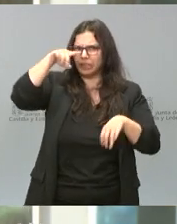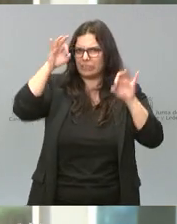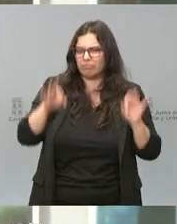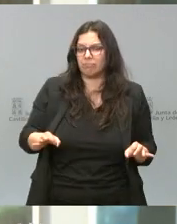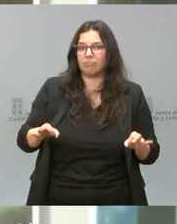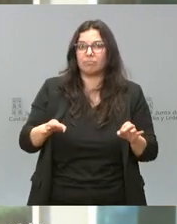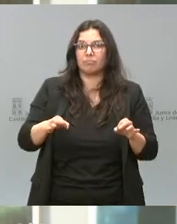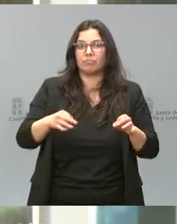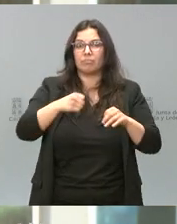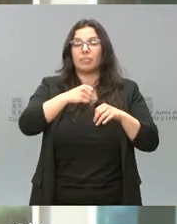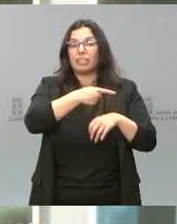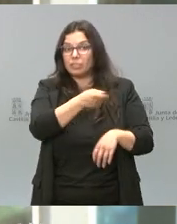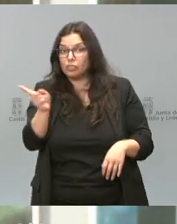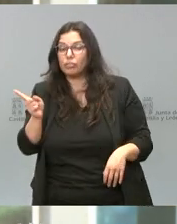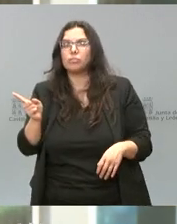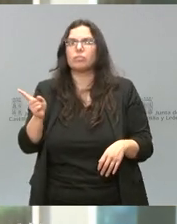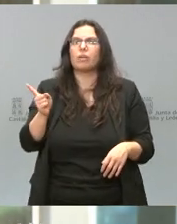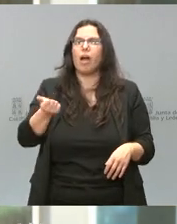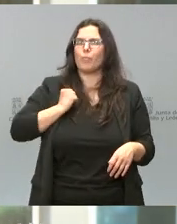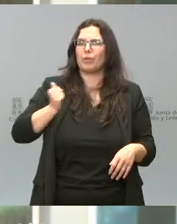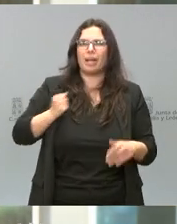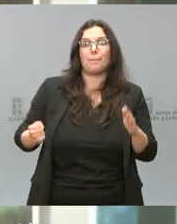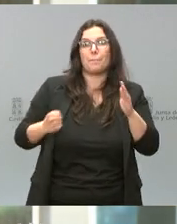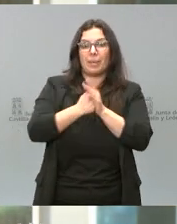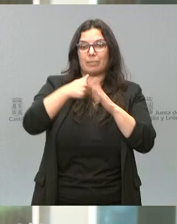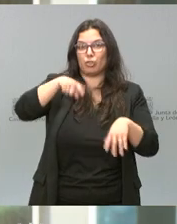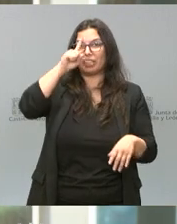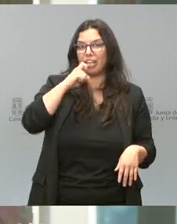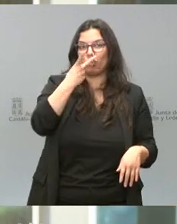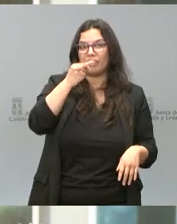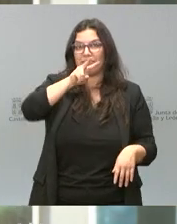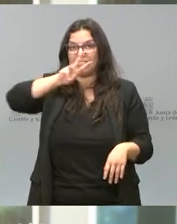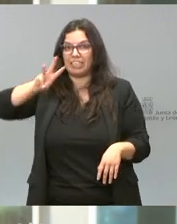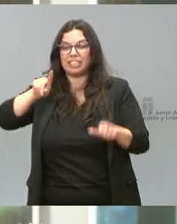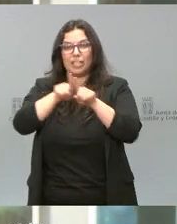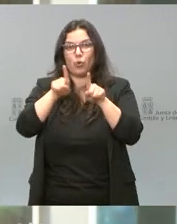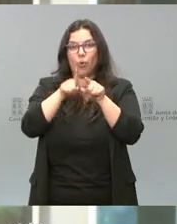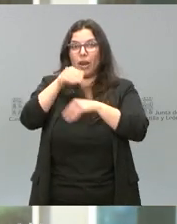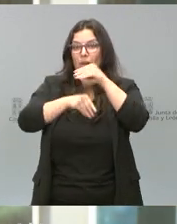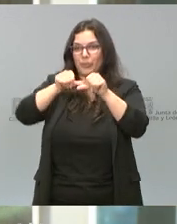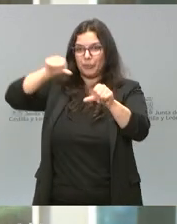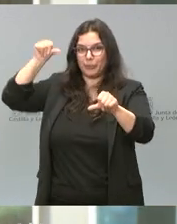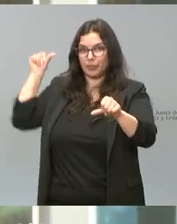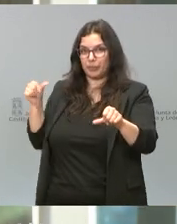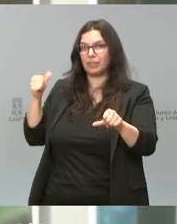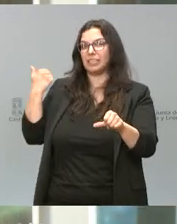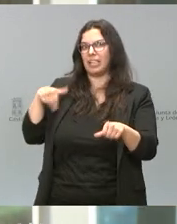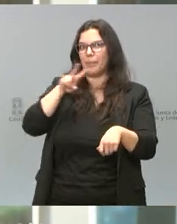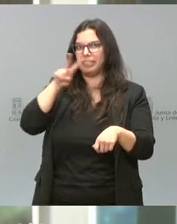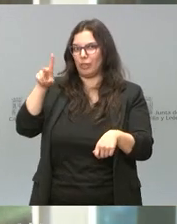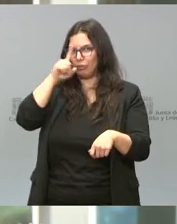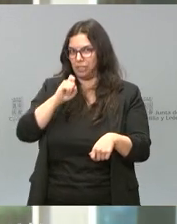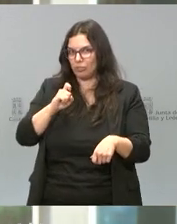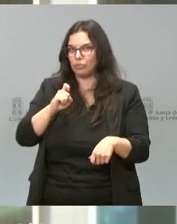todas ellas van a ser capaces de aprovechar en este año 2023, como lo han hecho en las 22 ediciones anteriores,